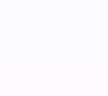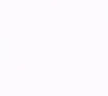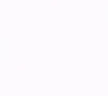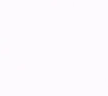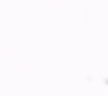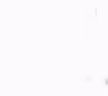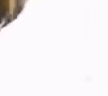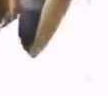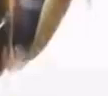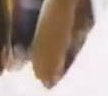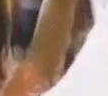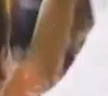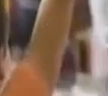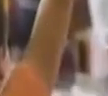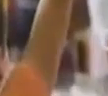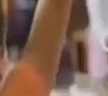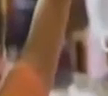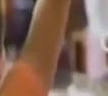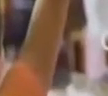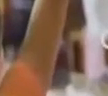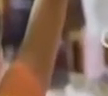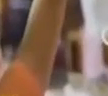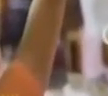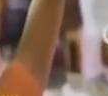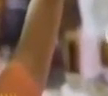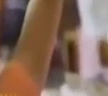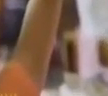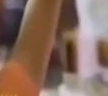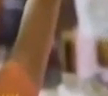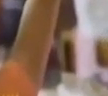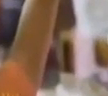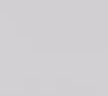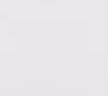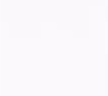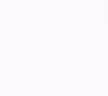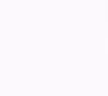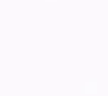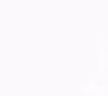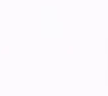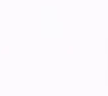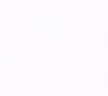A continuación, Comunicación y Lenguaje, Cuarto Primaria.